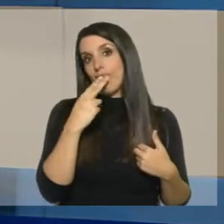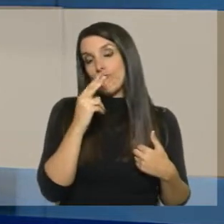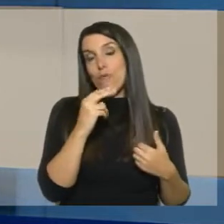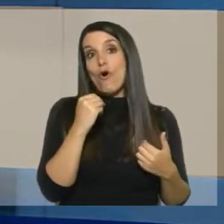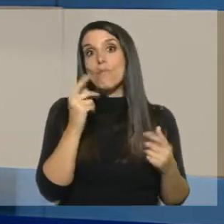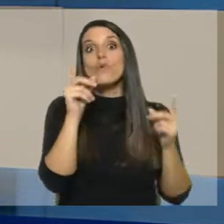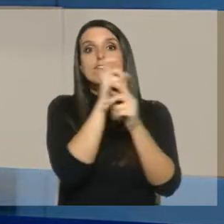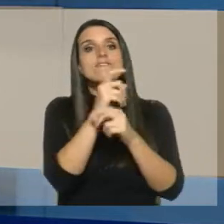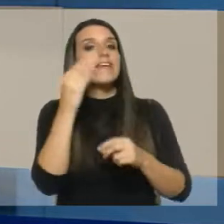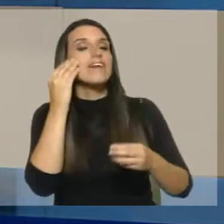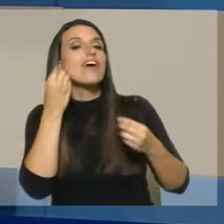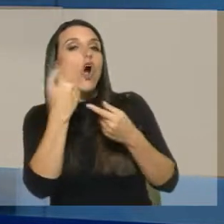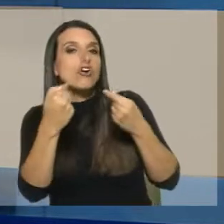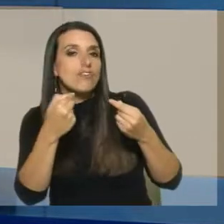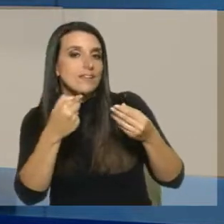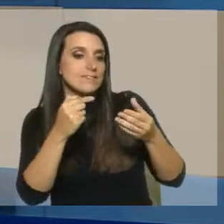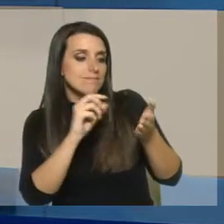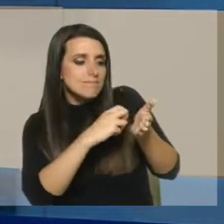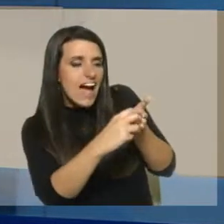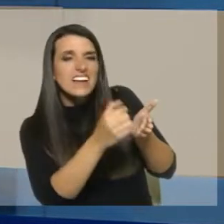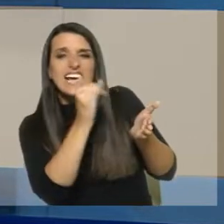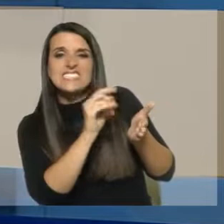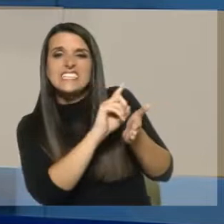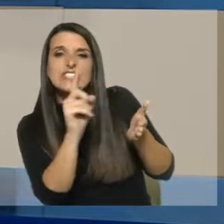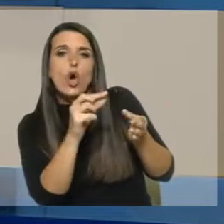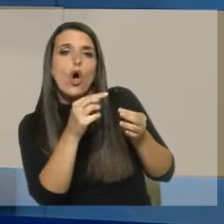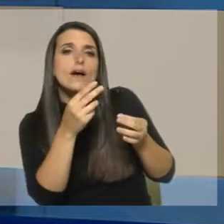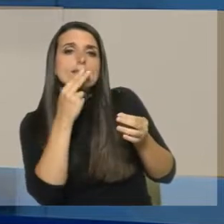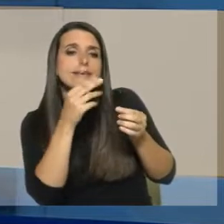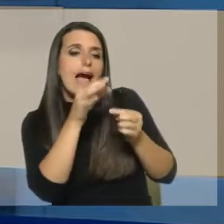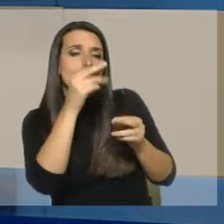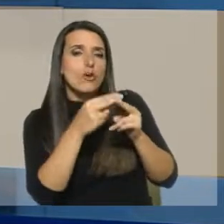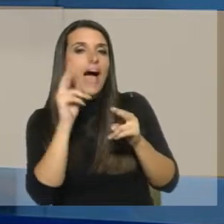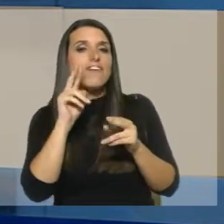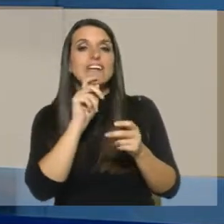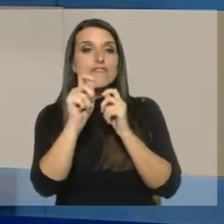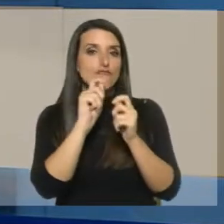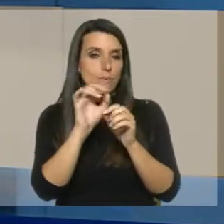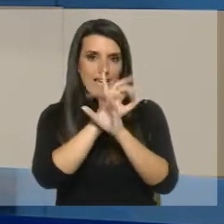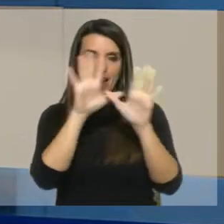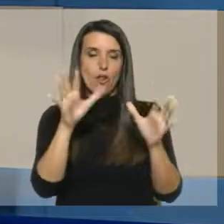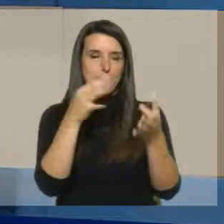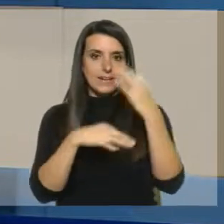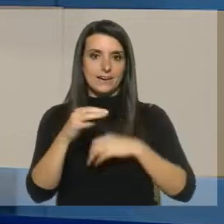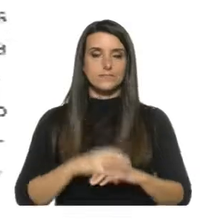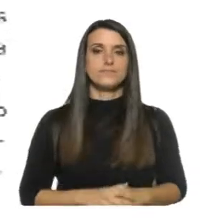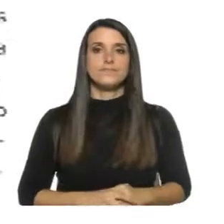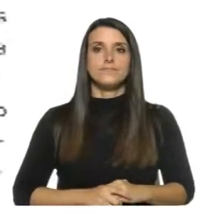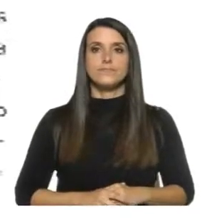imaginarnos un poquito o tener las referencias, así que vamos a ver el siguiente informe que nos pone en contexto.